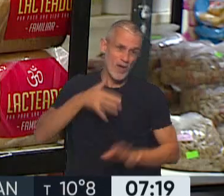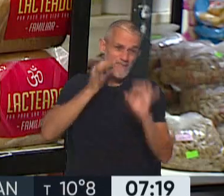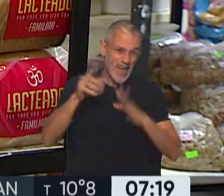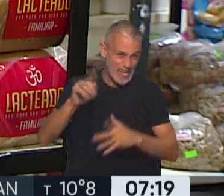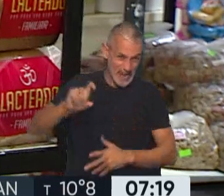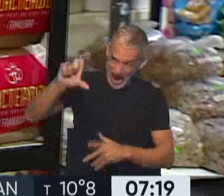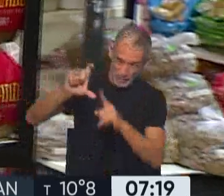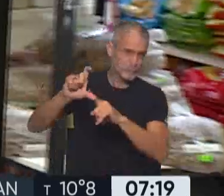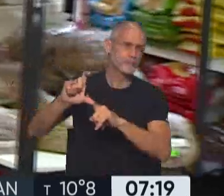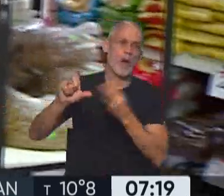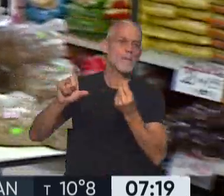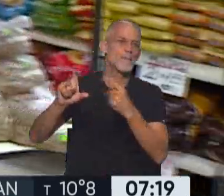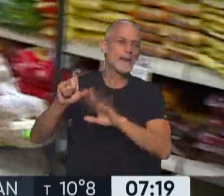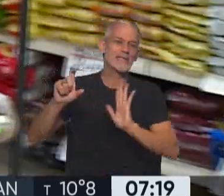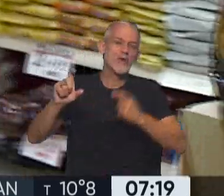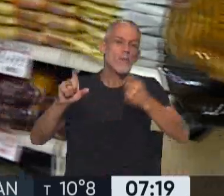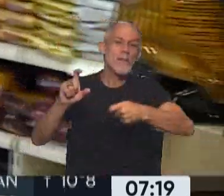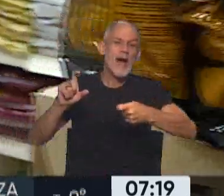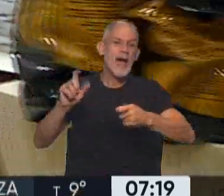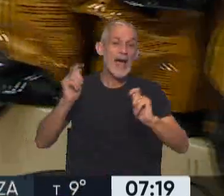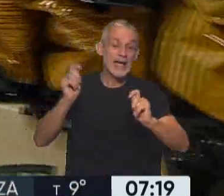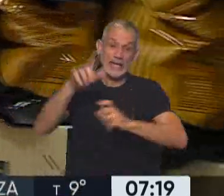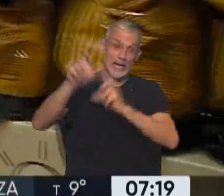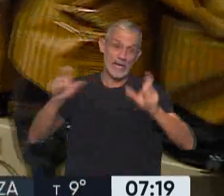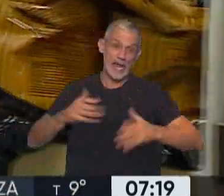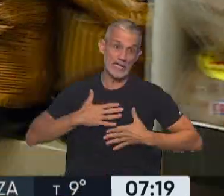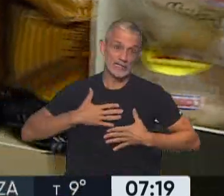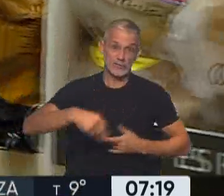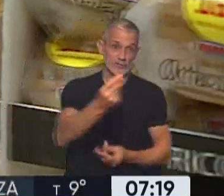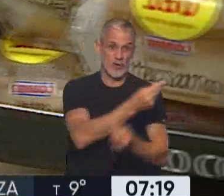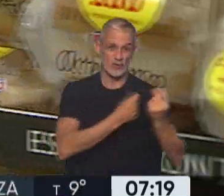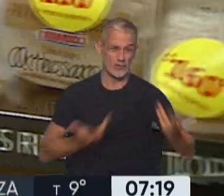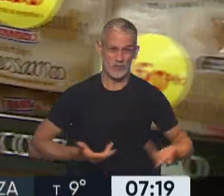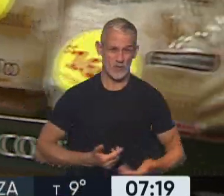estos precios porque estos precios los paga la gente de nuestros consumidores.